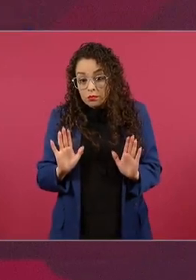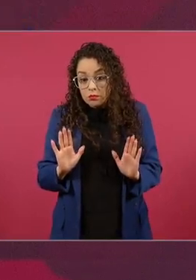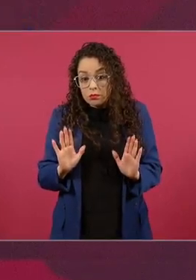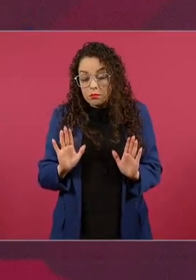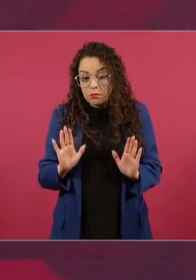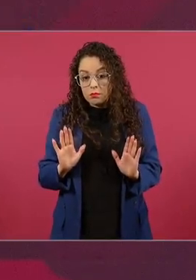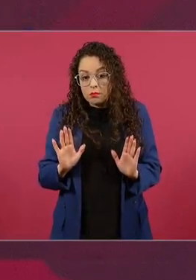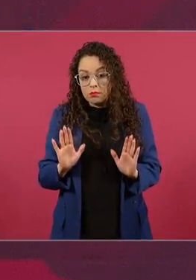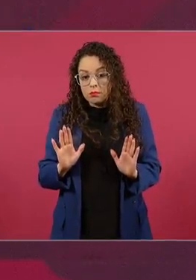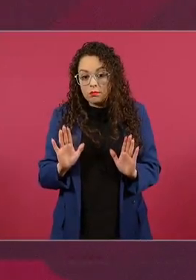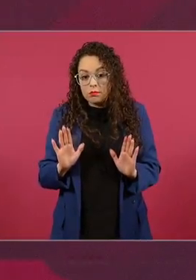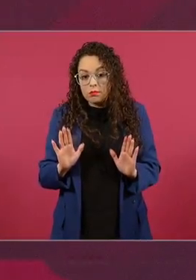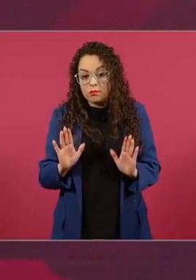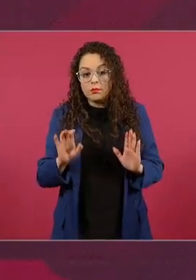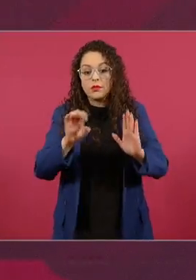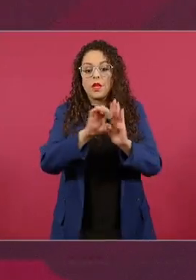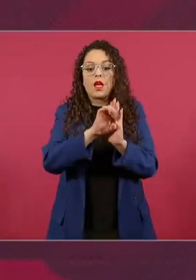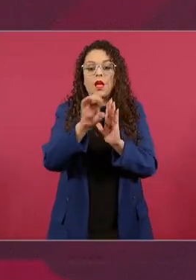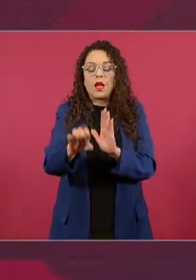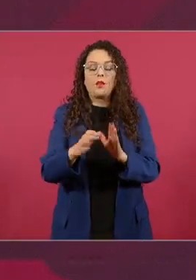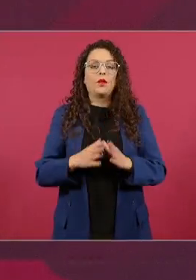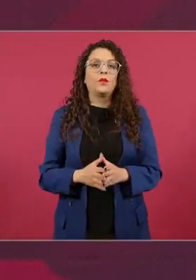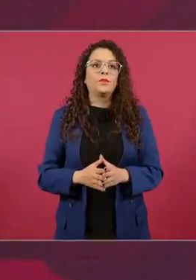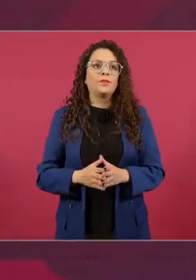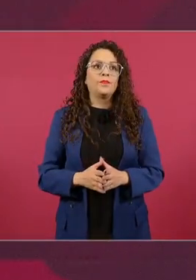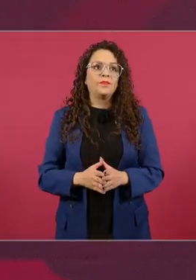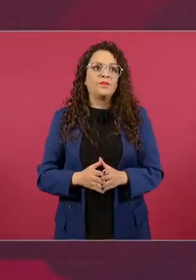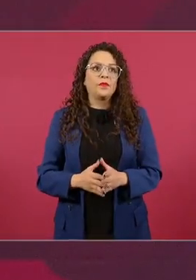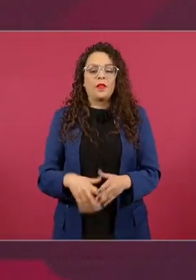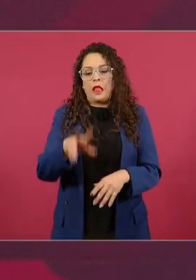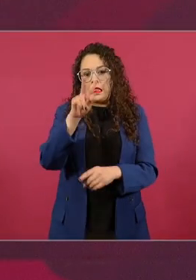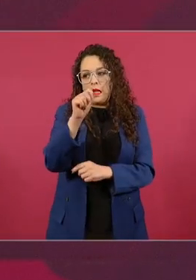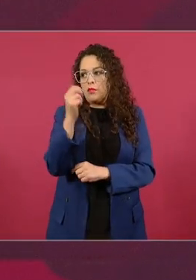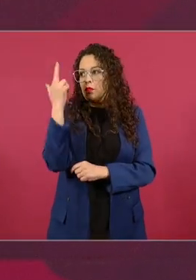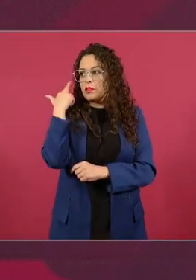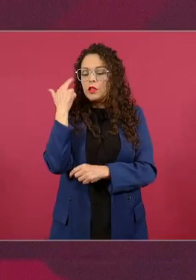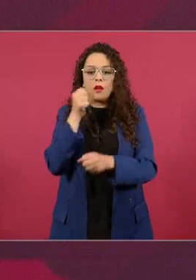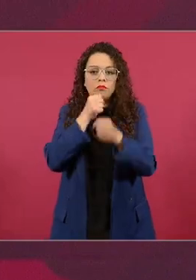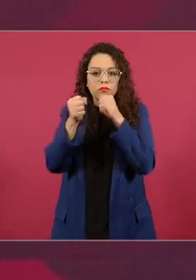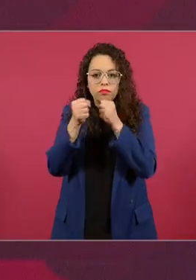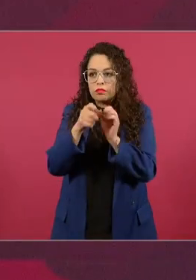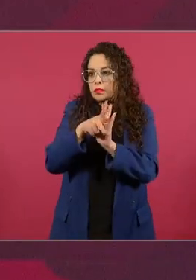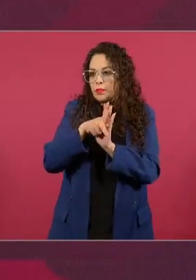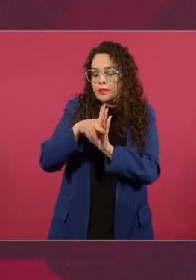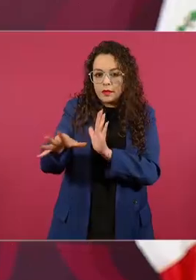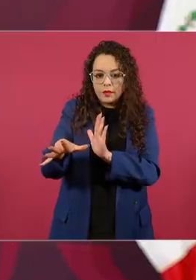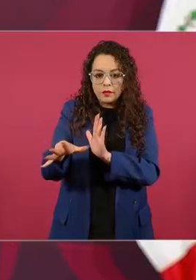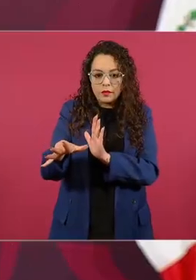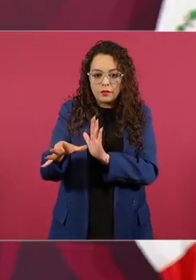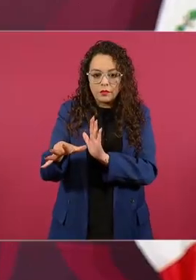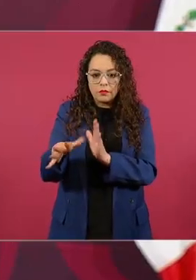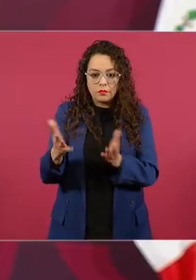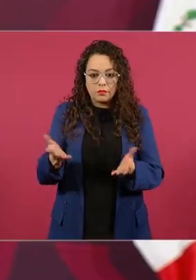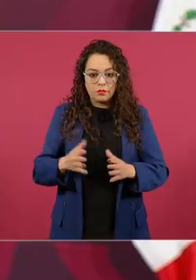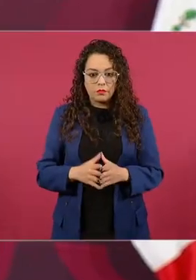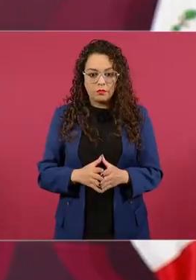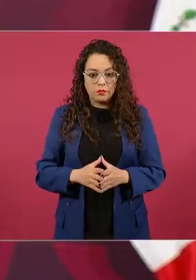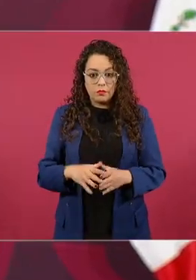los medios de comunicación ni modo que yo diga que llegamos aquí por los medios de comunicación